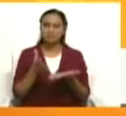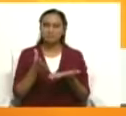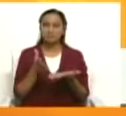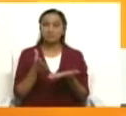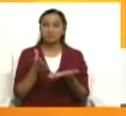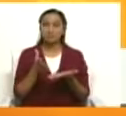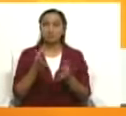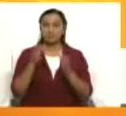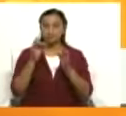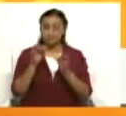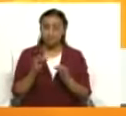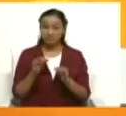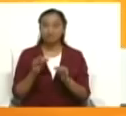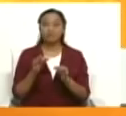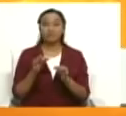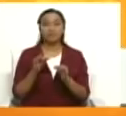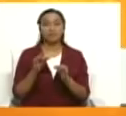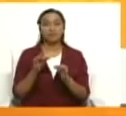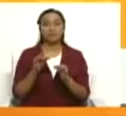Barry.